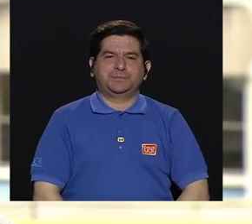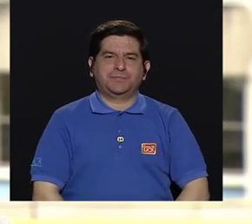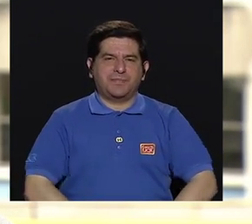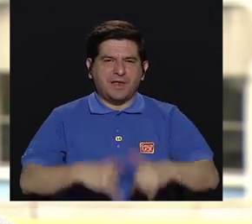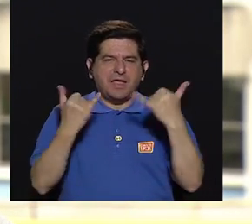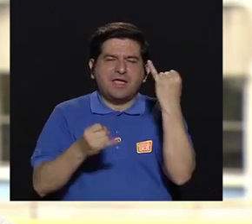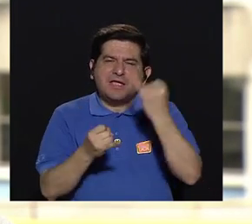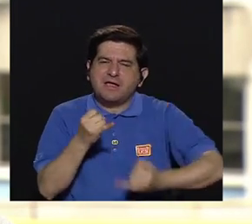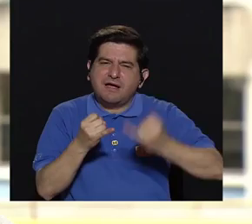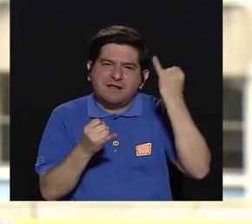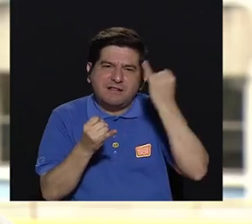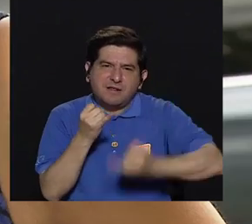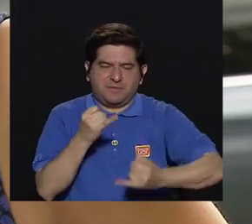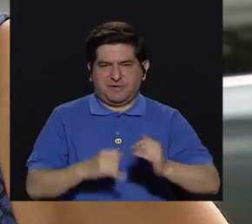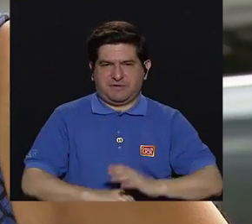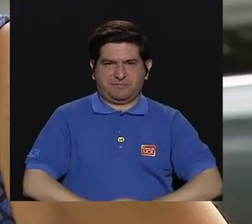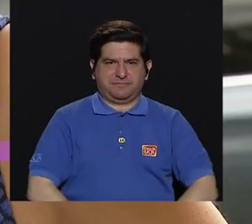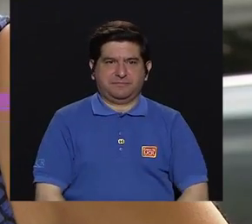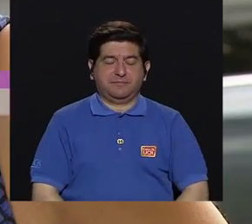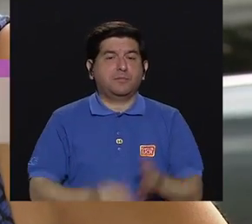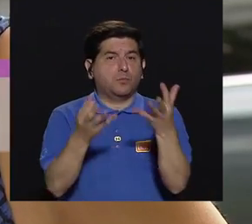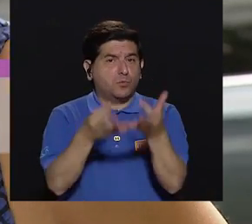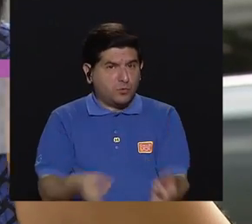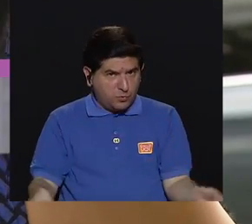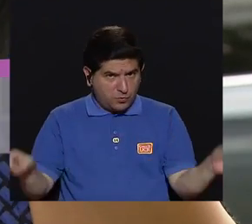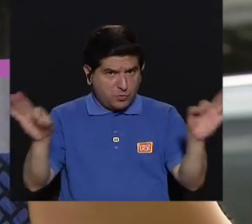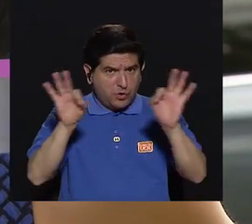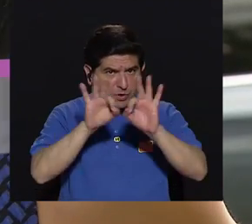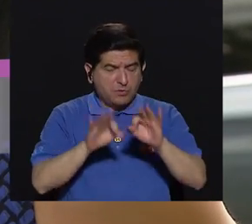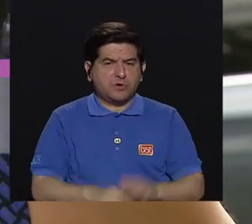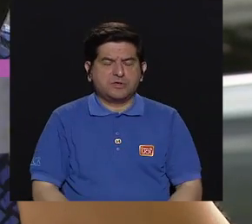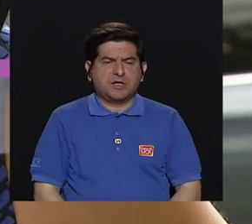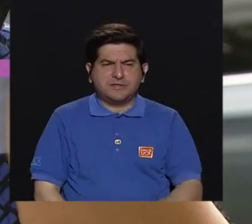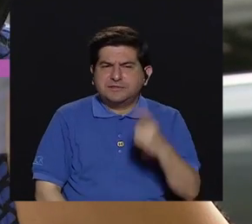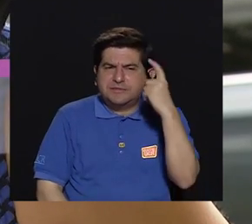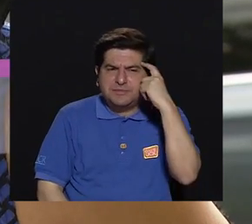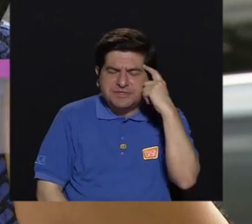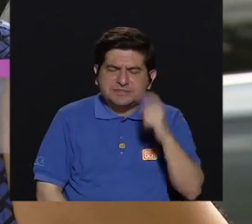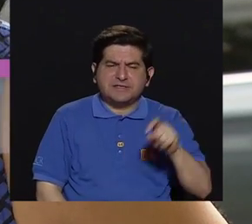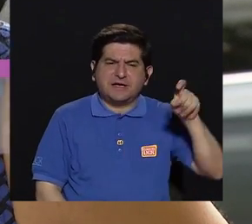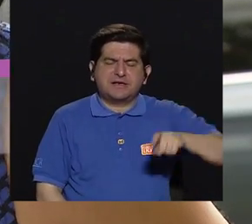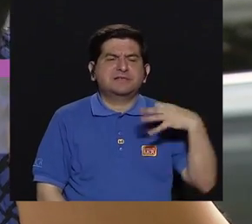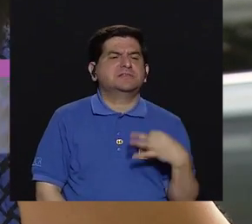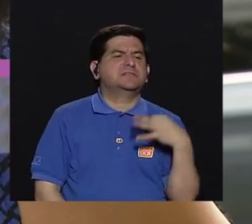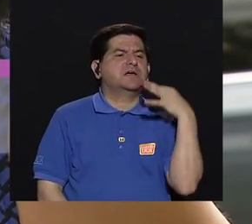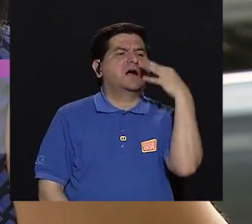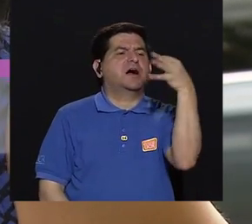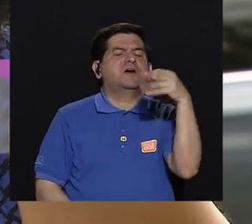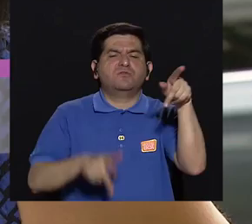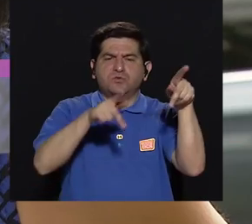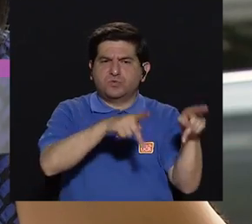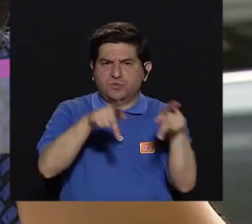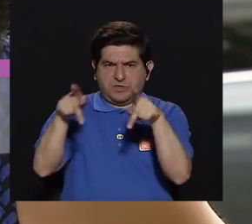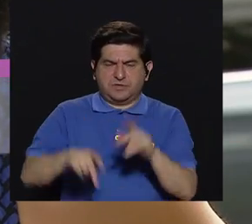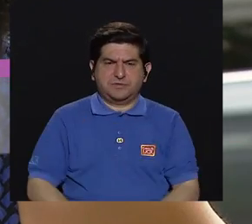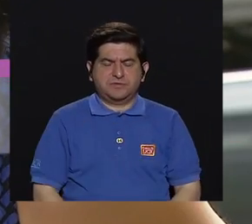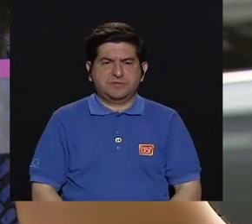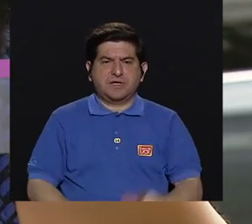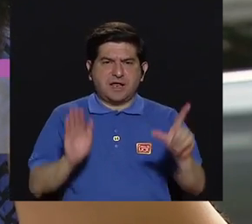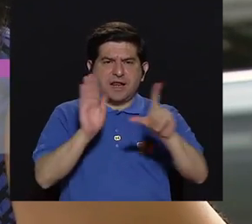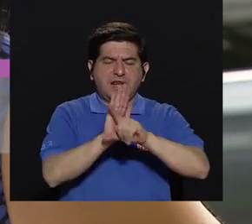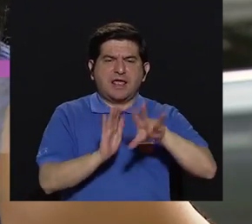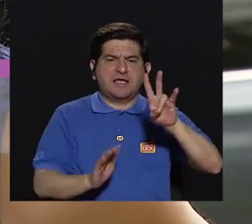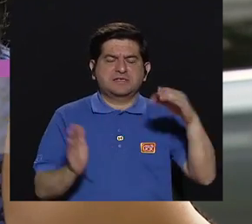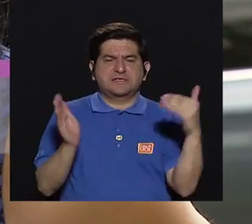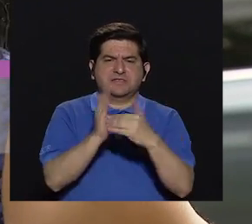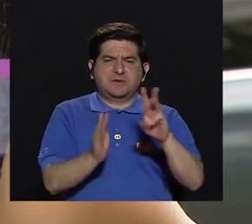Bueno, ya para ir cerrando, es importante contemplar las necesidades futuras que puedan tener las personas, la ley